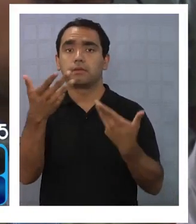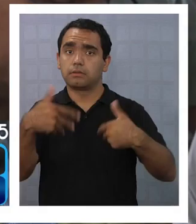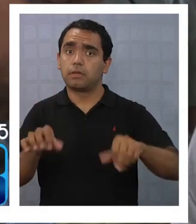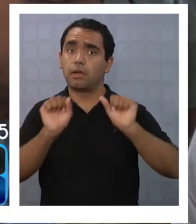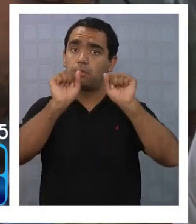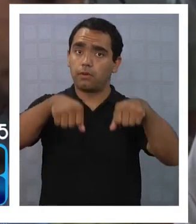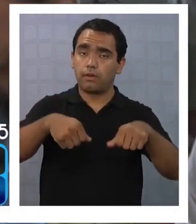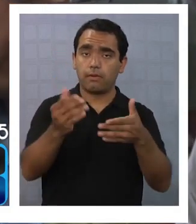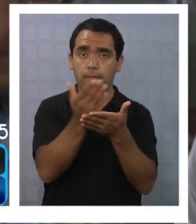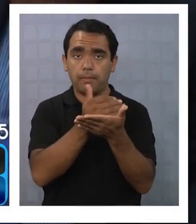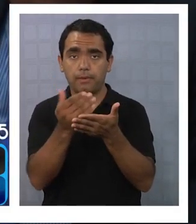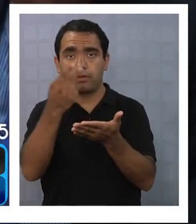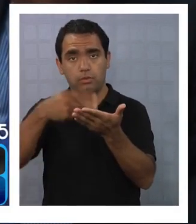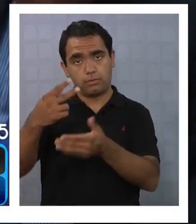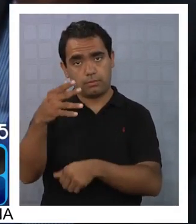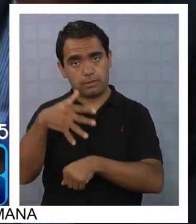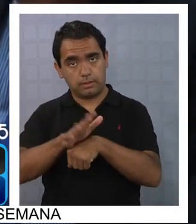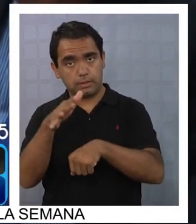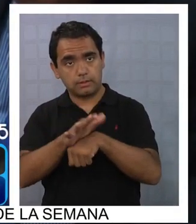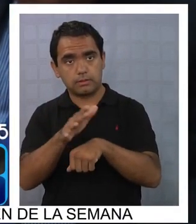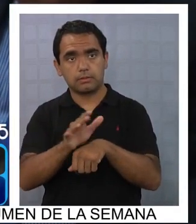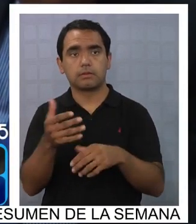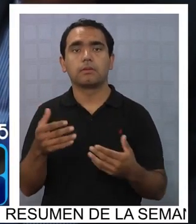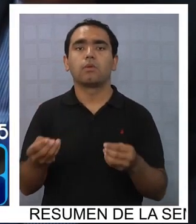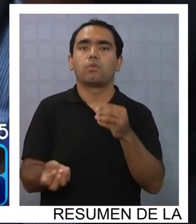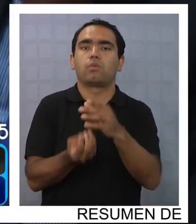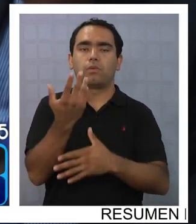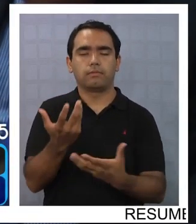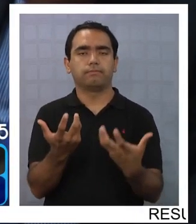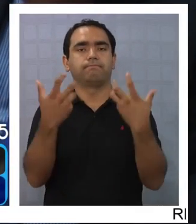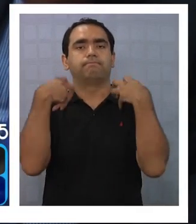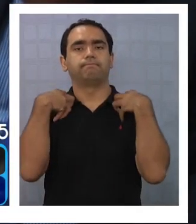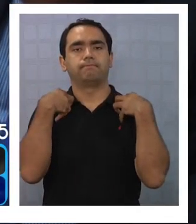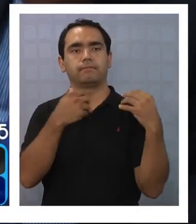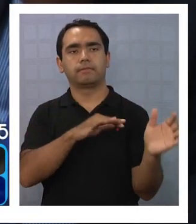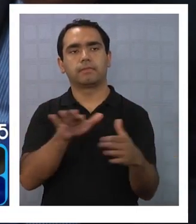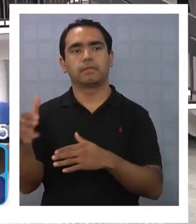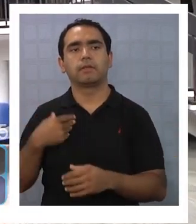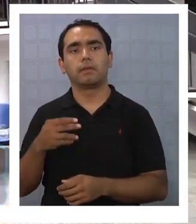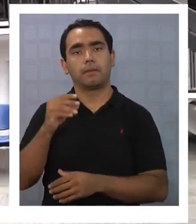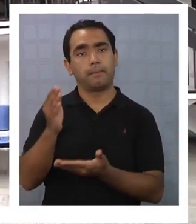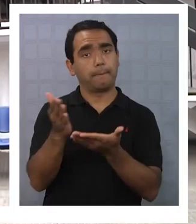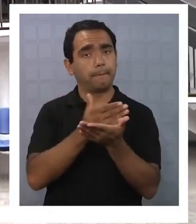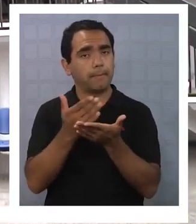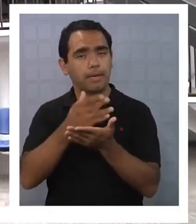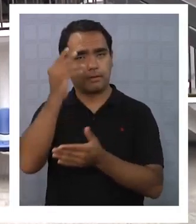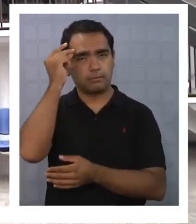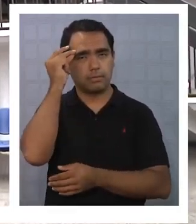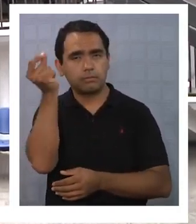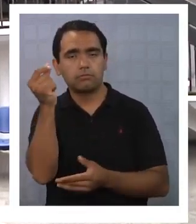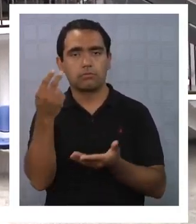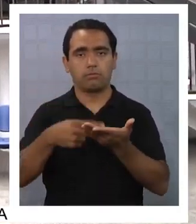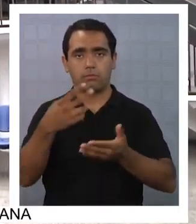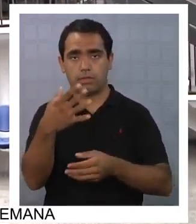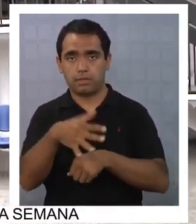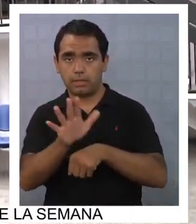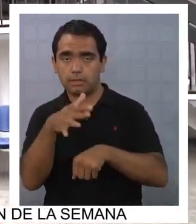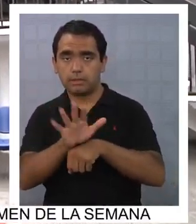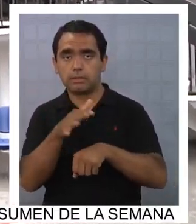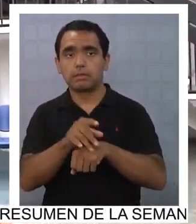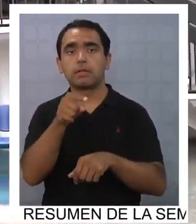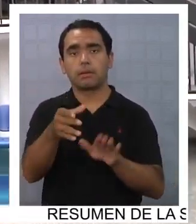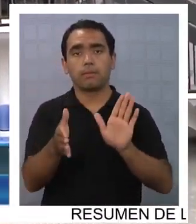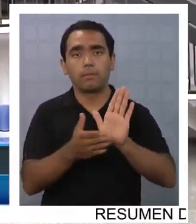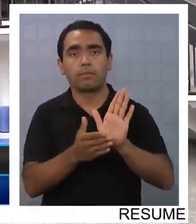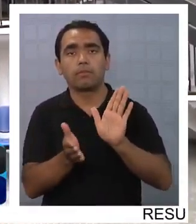aprobado este plan regional 2015, se asumieron nuevos compromisos. El plan estratégico del 2015, donde